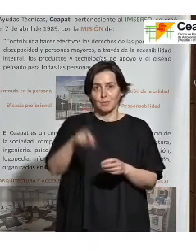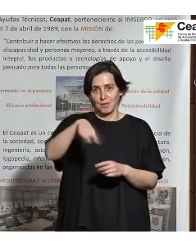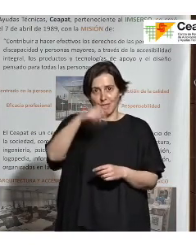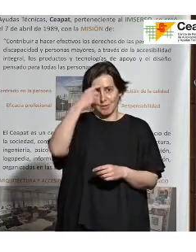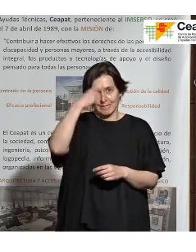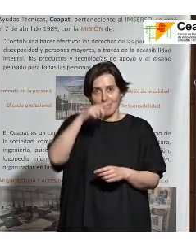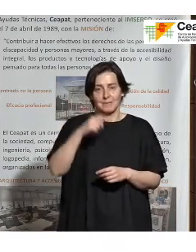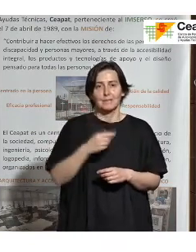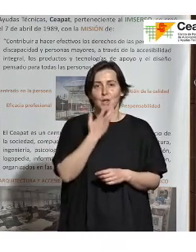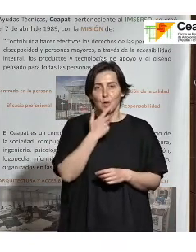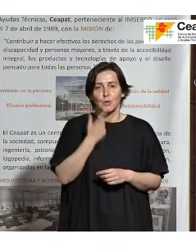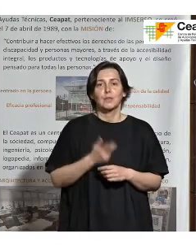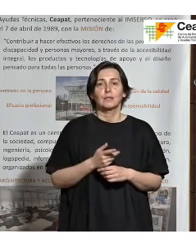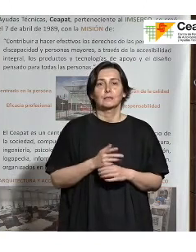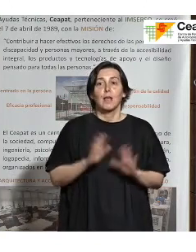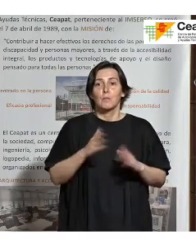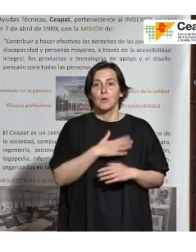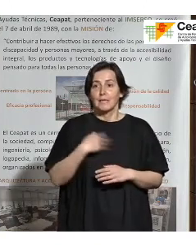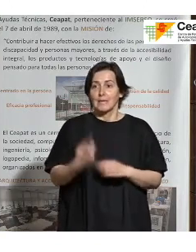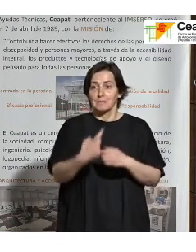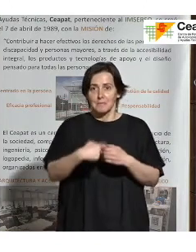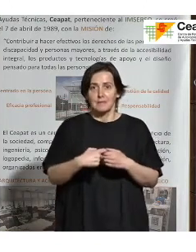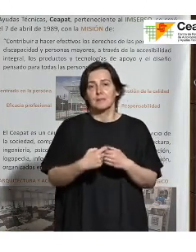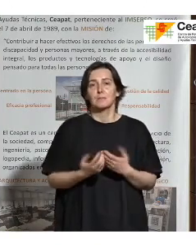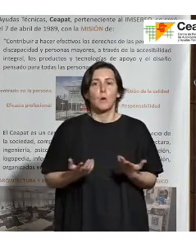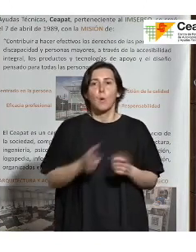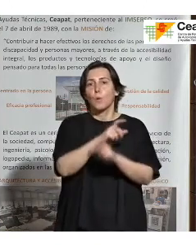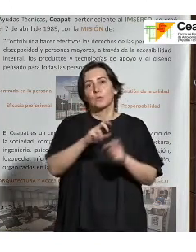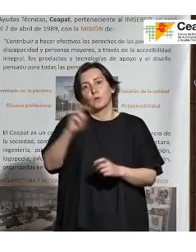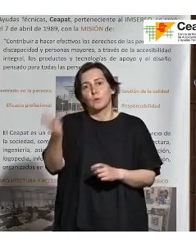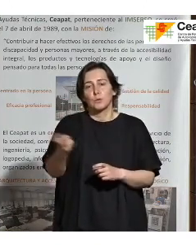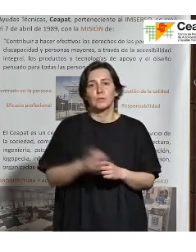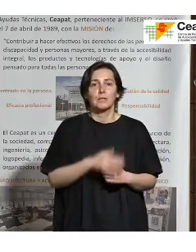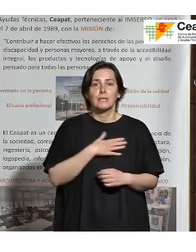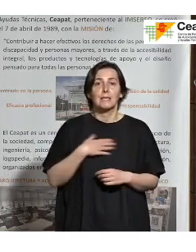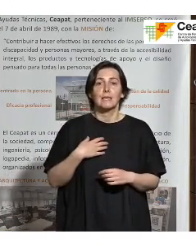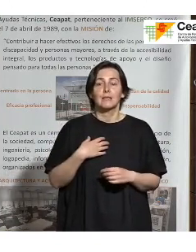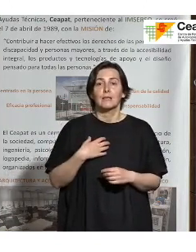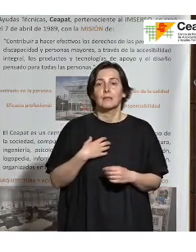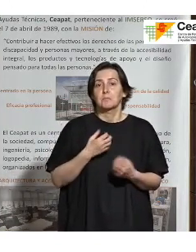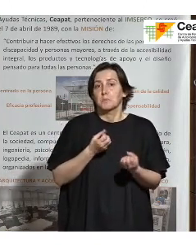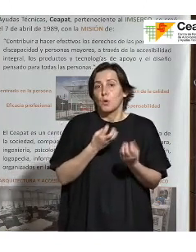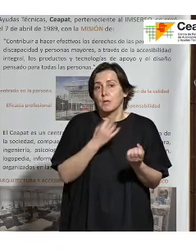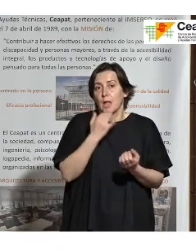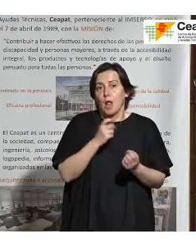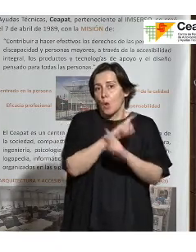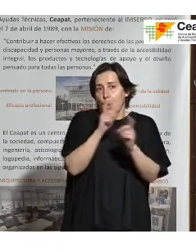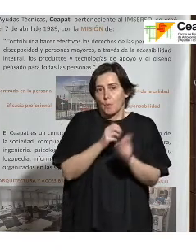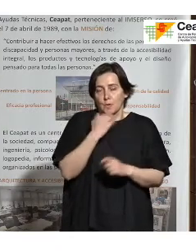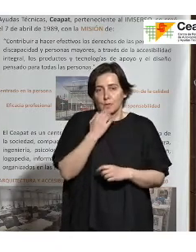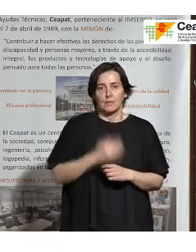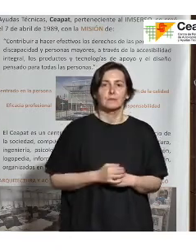y quizás también quieren completar la información o cualquier otra persona que quiera hacer un comentario o pregunta. Gracias.